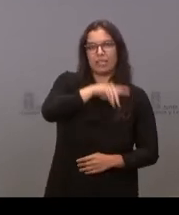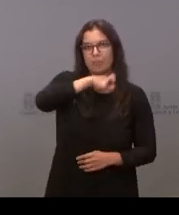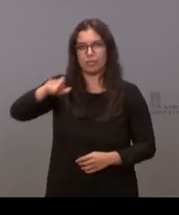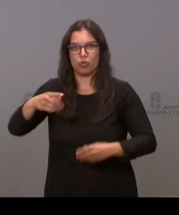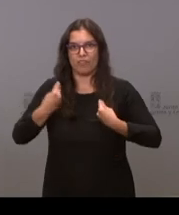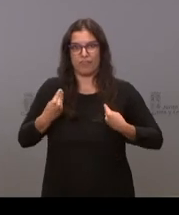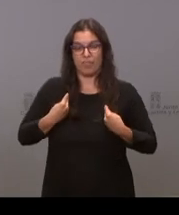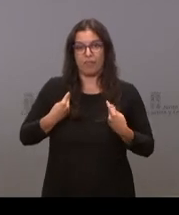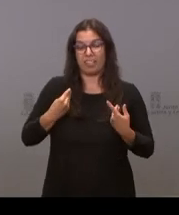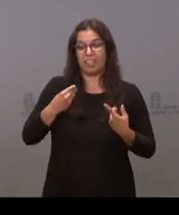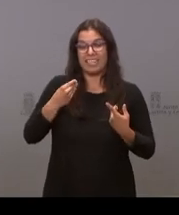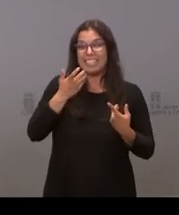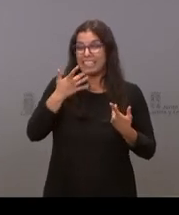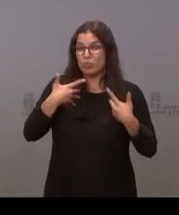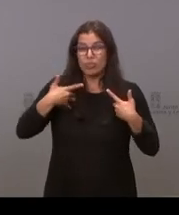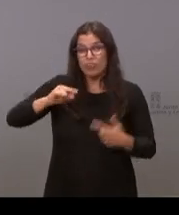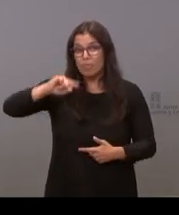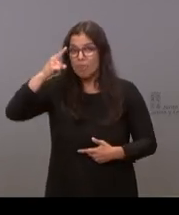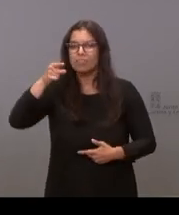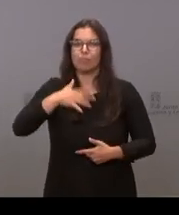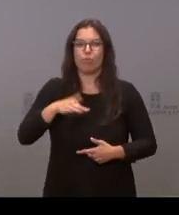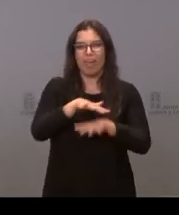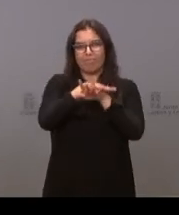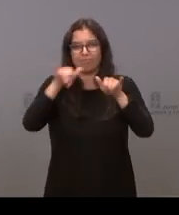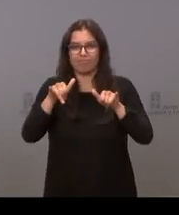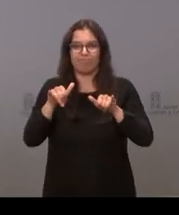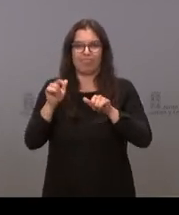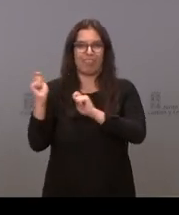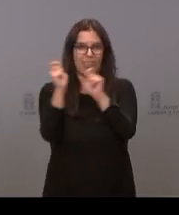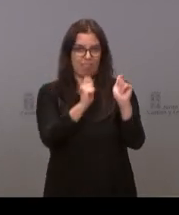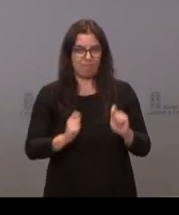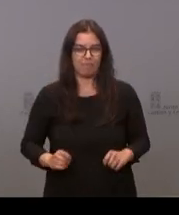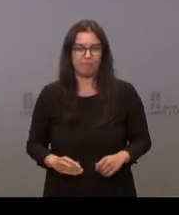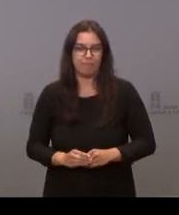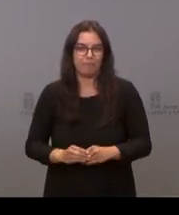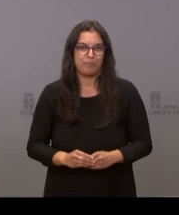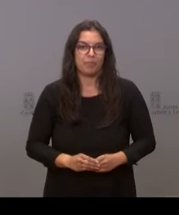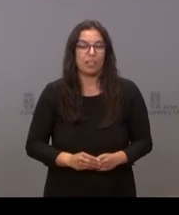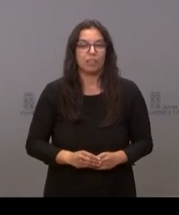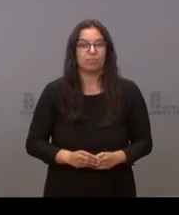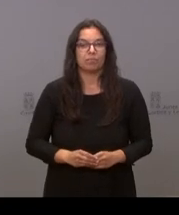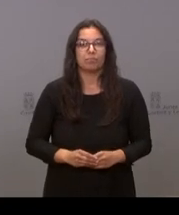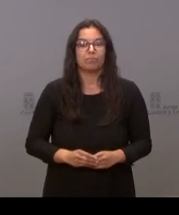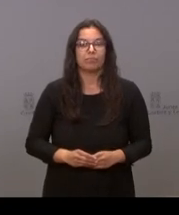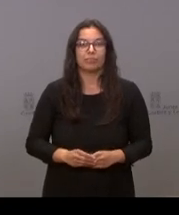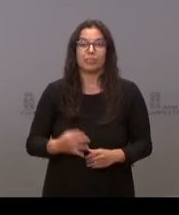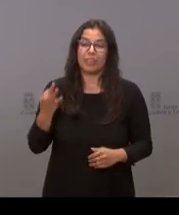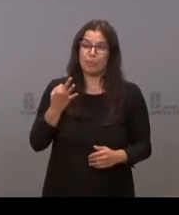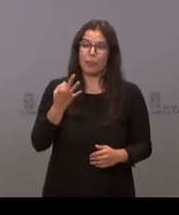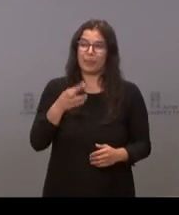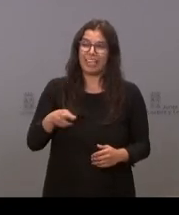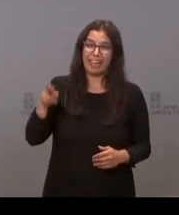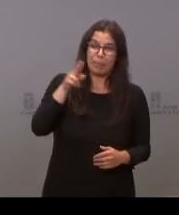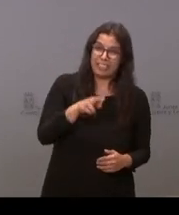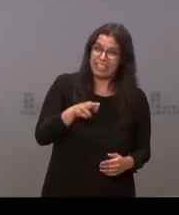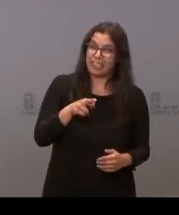se ha sufrido poder recibir esos fondos europeos. Yo no me resisto a insistir en algo que